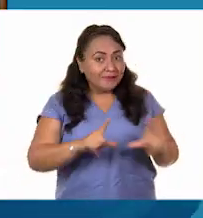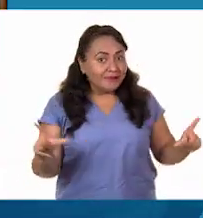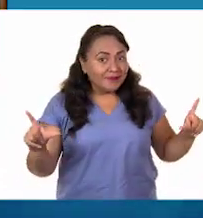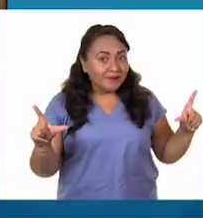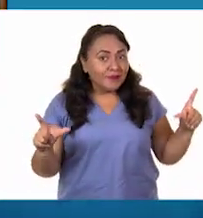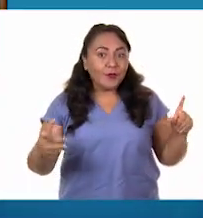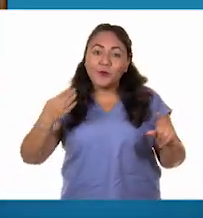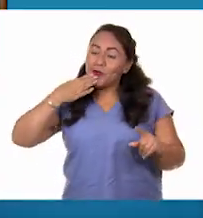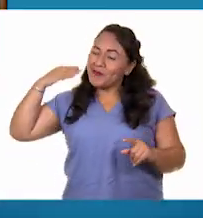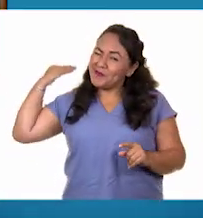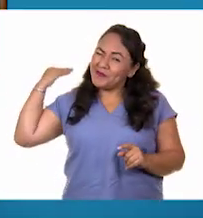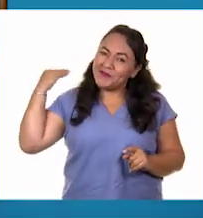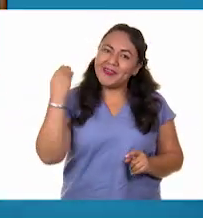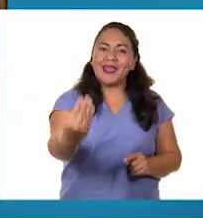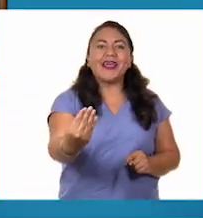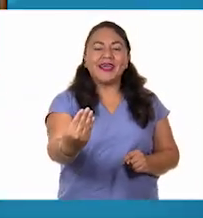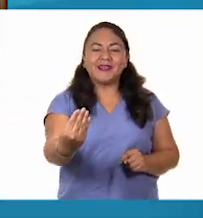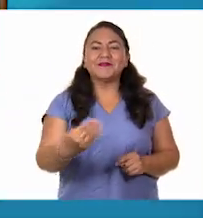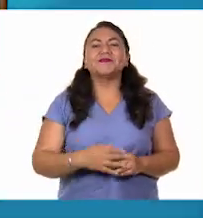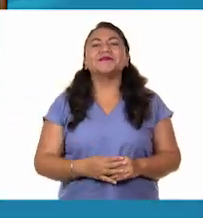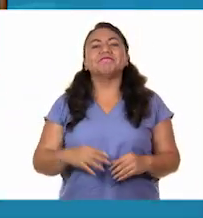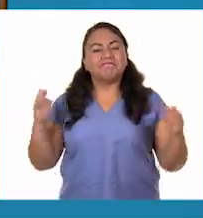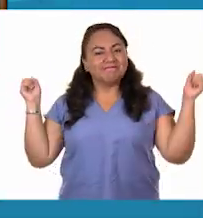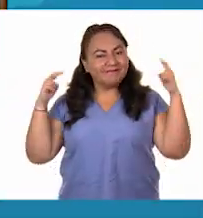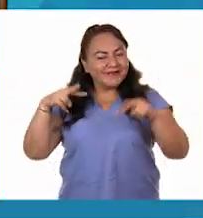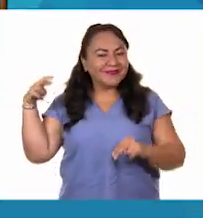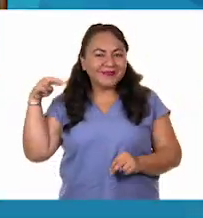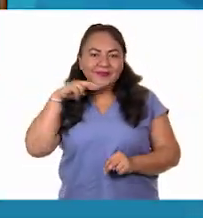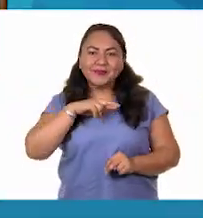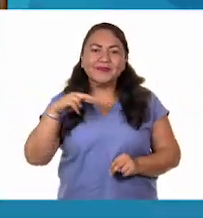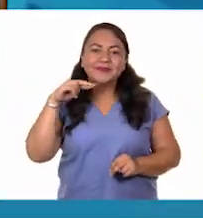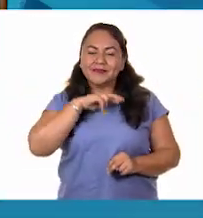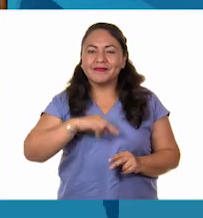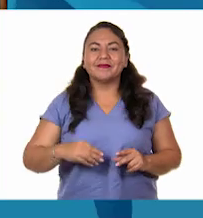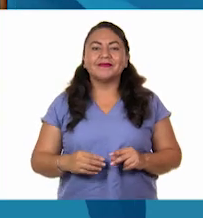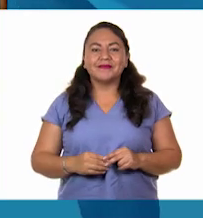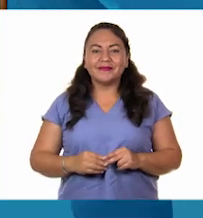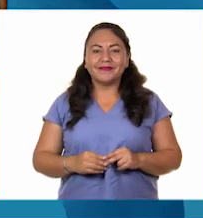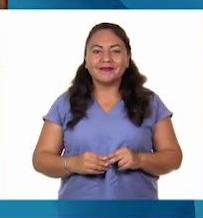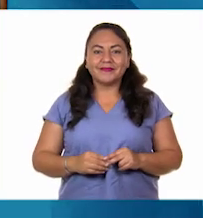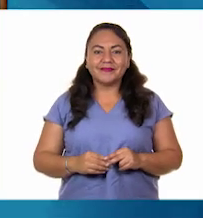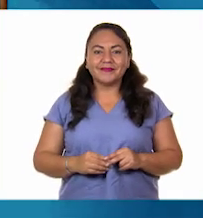¿Listas? ¿Listos? ¡Muy bien! ¡Nos vemos pronto!